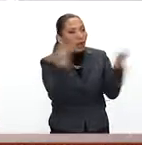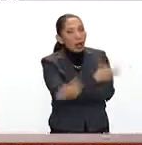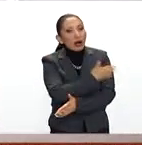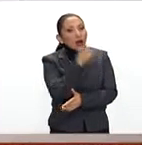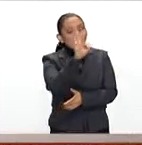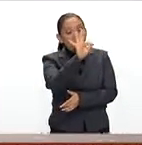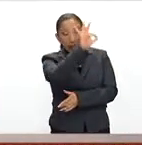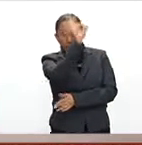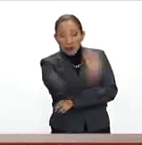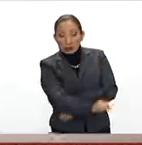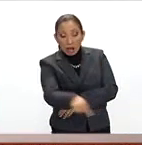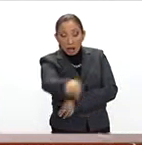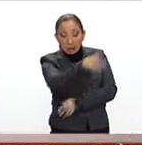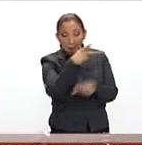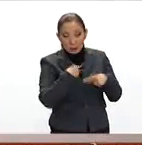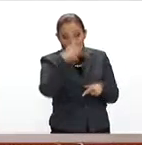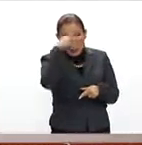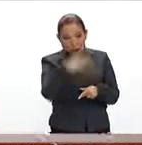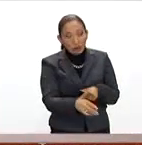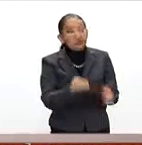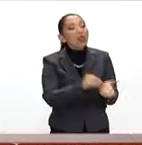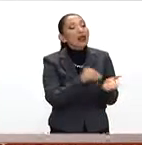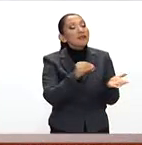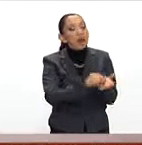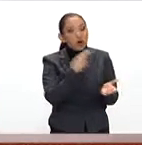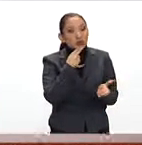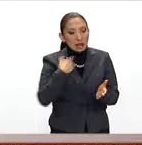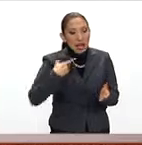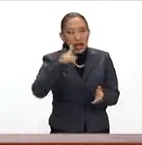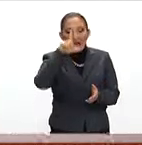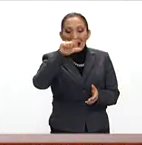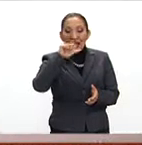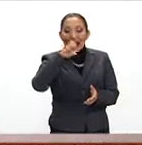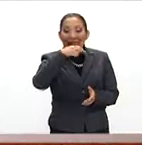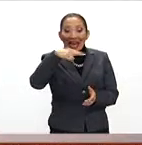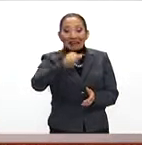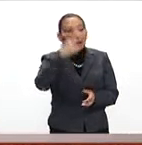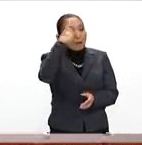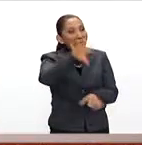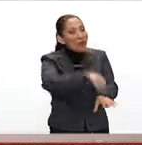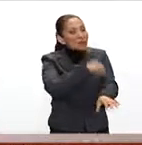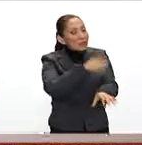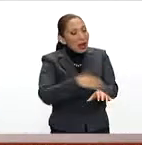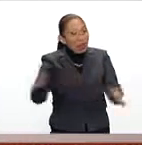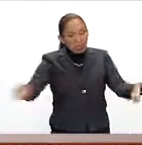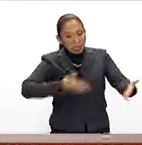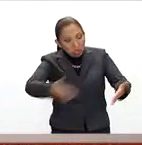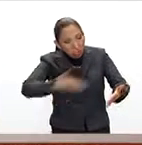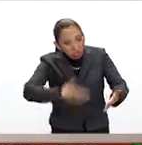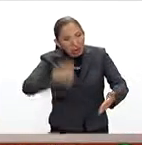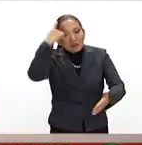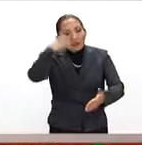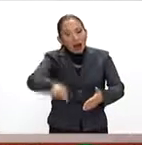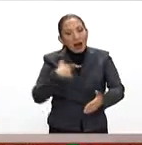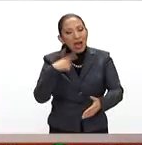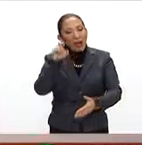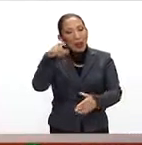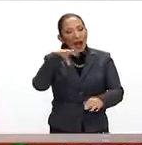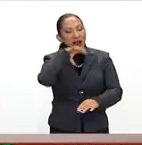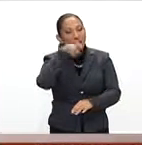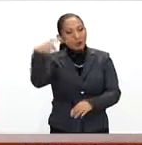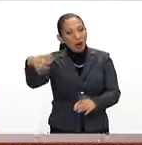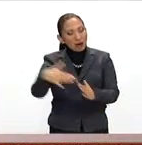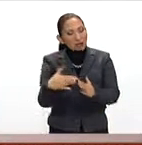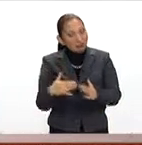actividades que realmente importan y todos en el equipo habíamos sufrido de tener que esperar el gas,